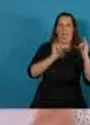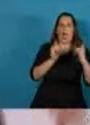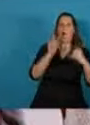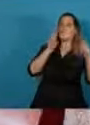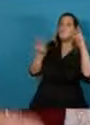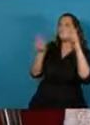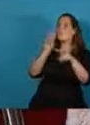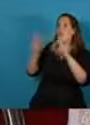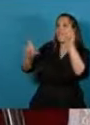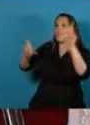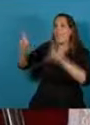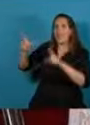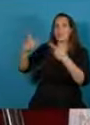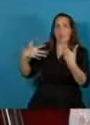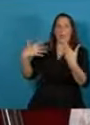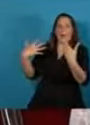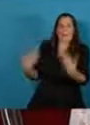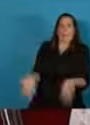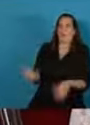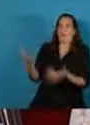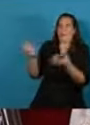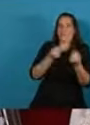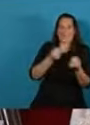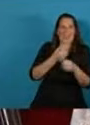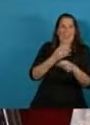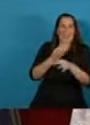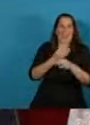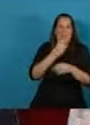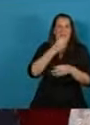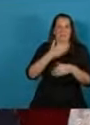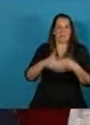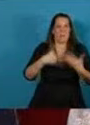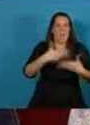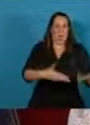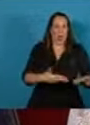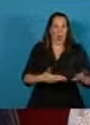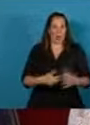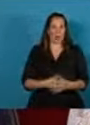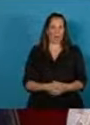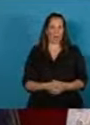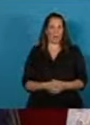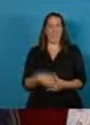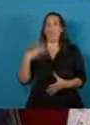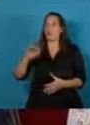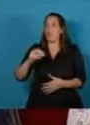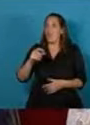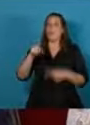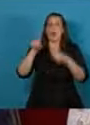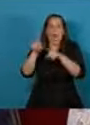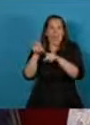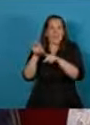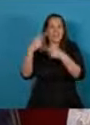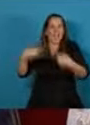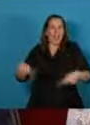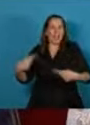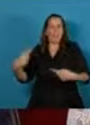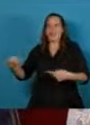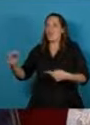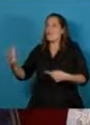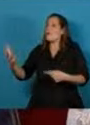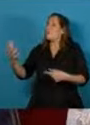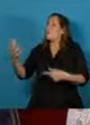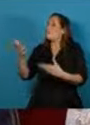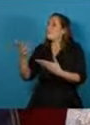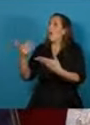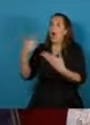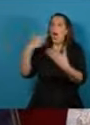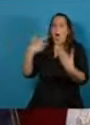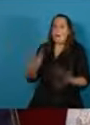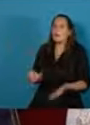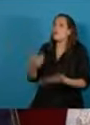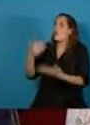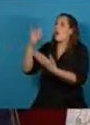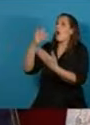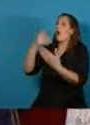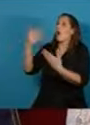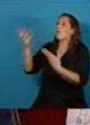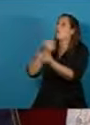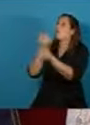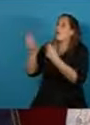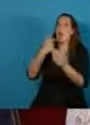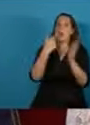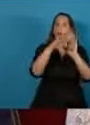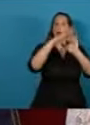en todo el país tenemos que poner esos recursos al servicio del dictado de contenidos más